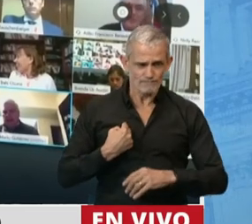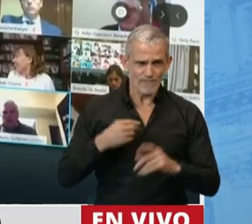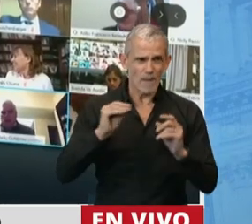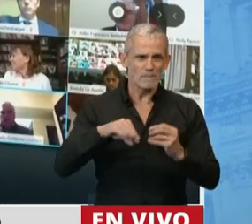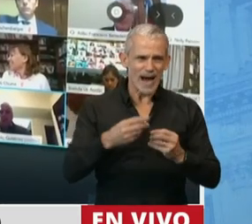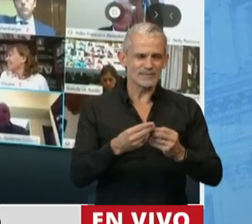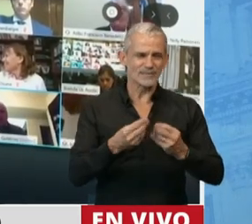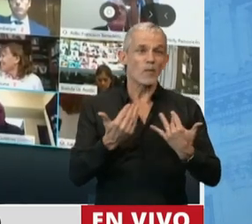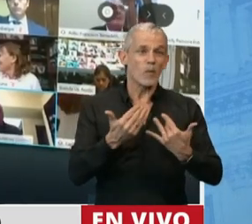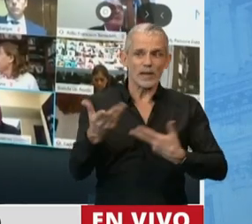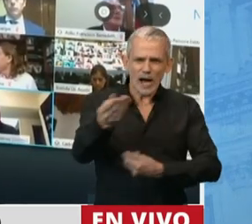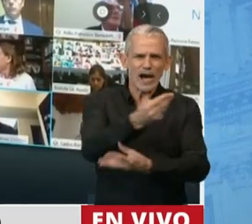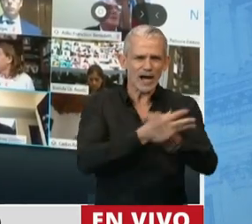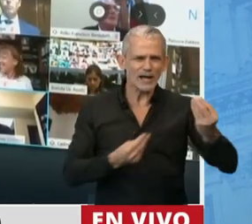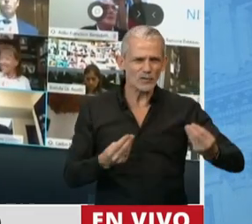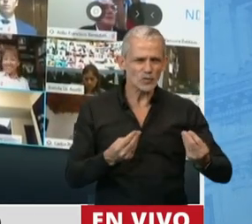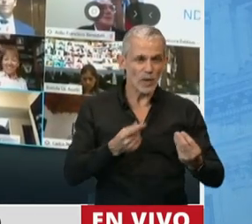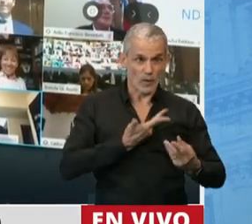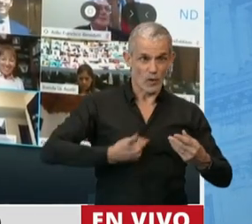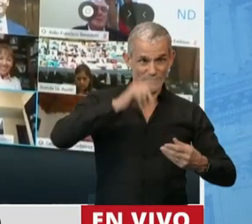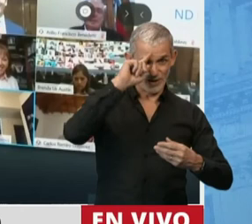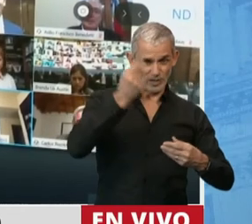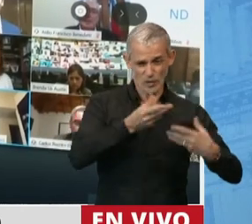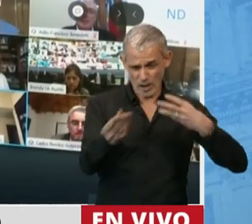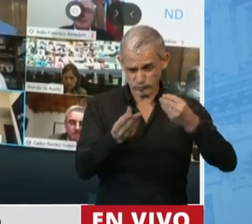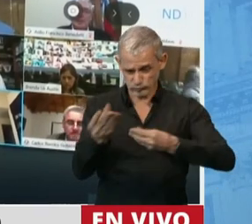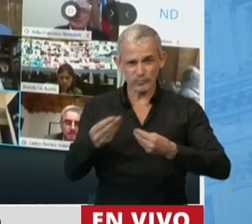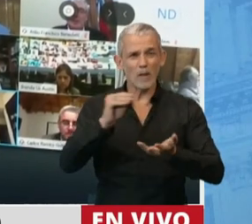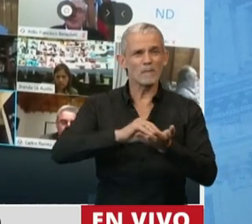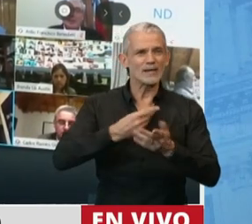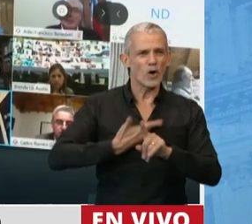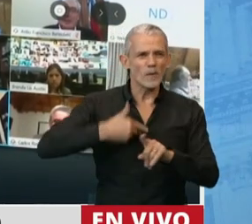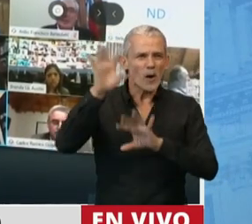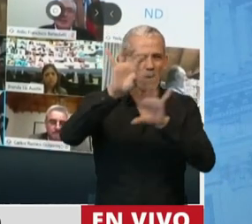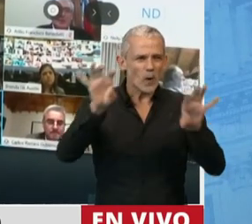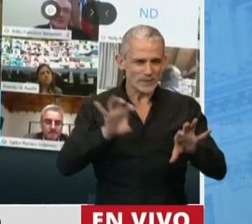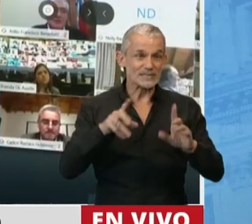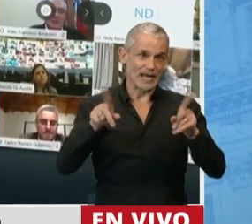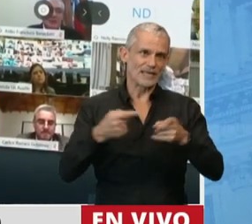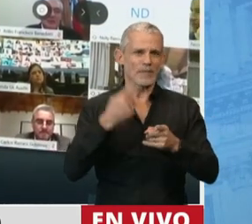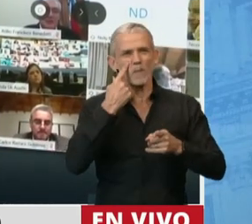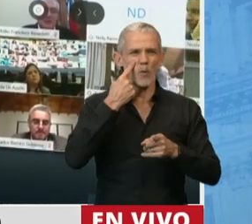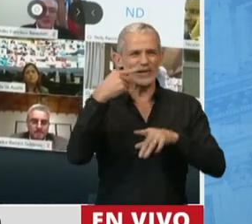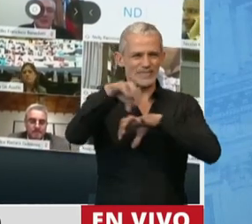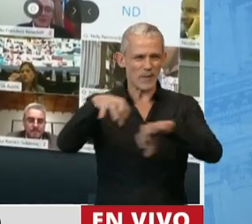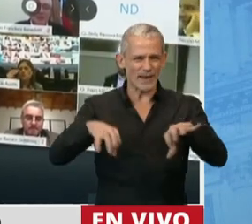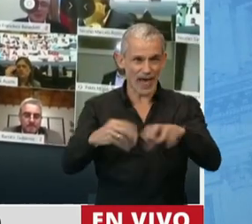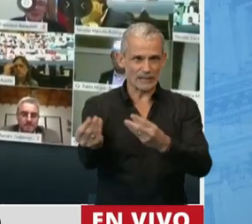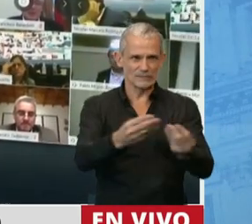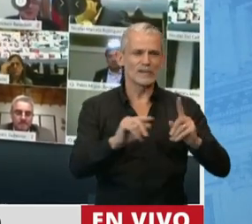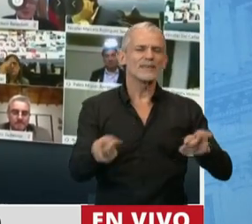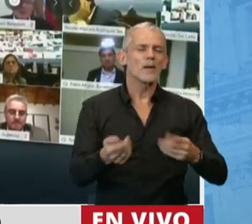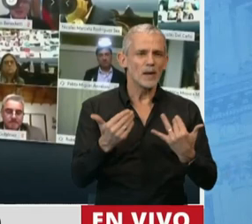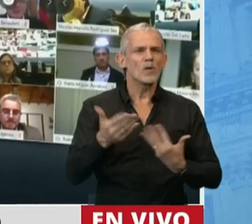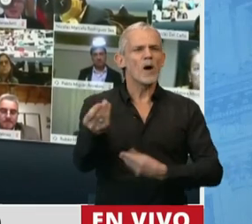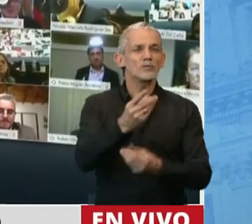la asistencia que se pueda ir dando, desde el gobierno nacional, desde los gobiernos provinciales, desde los gobiernos municipales, podemos